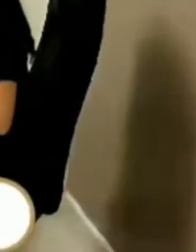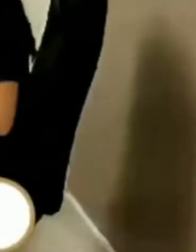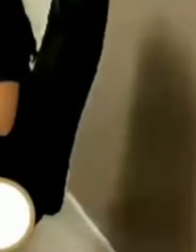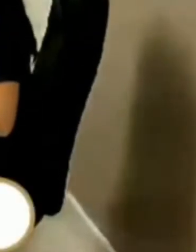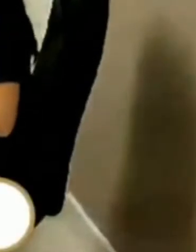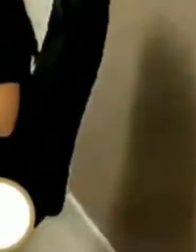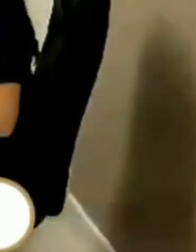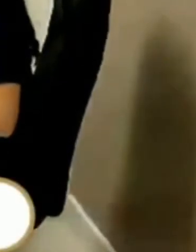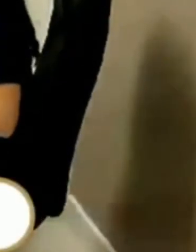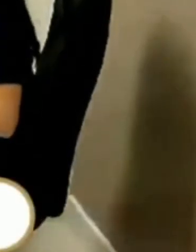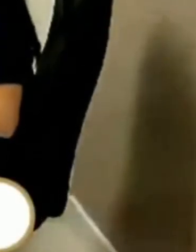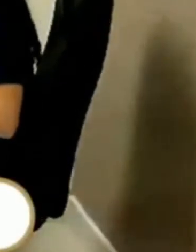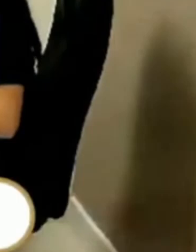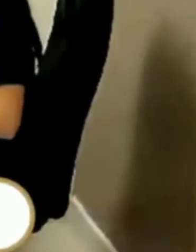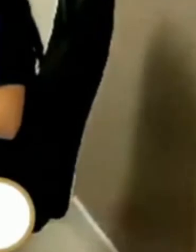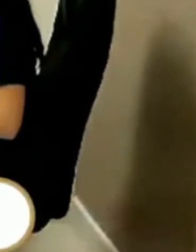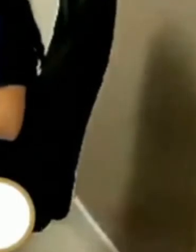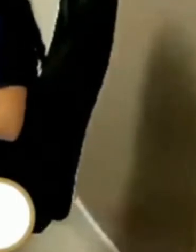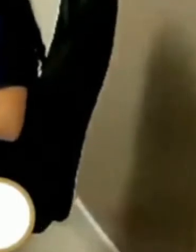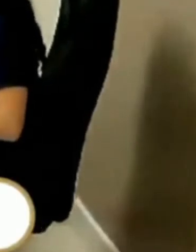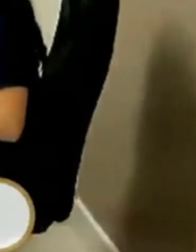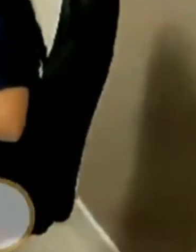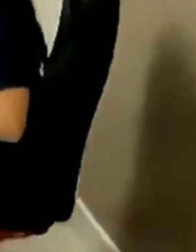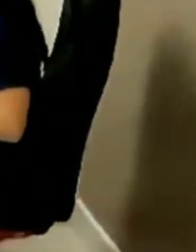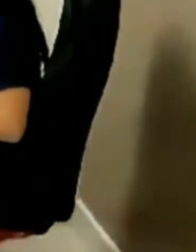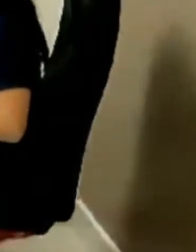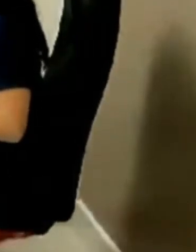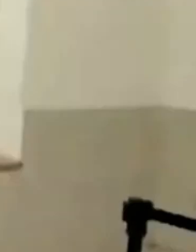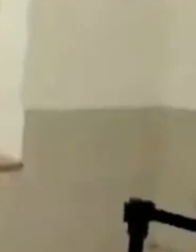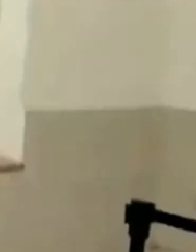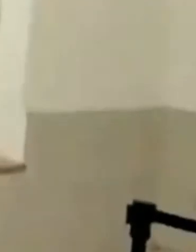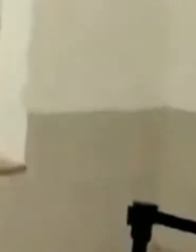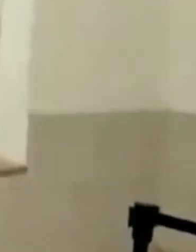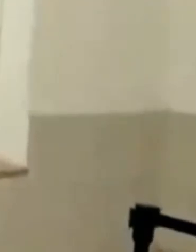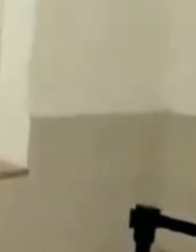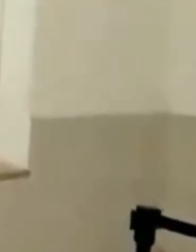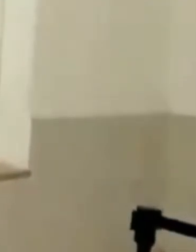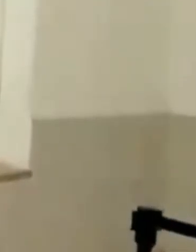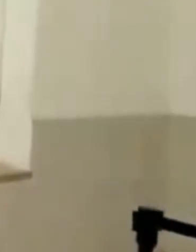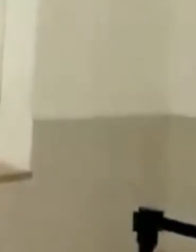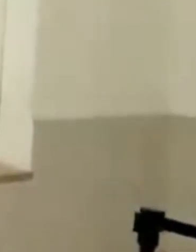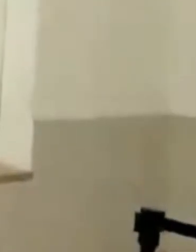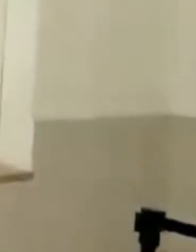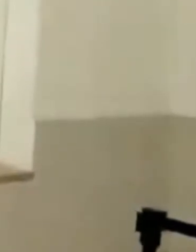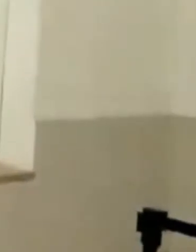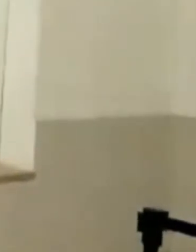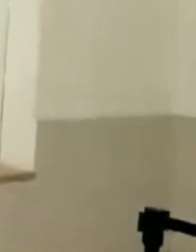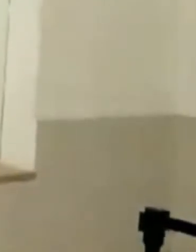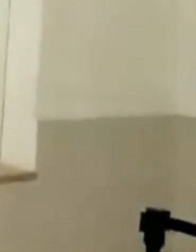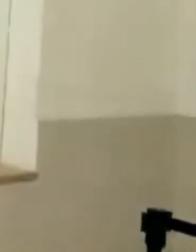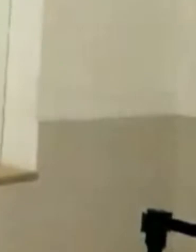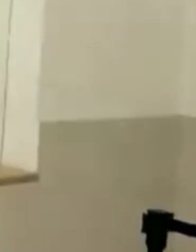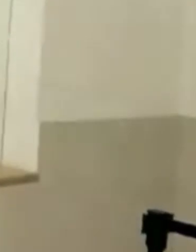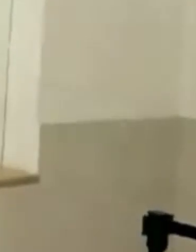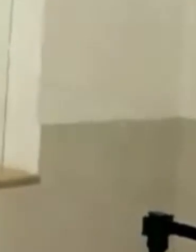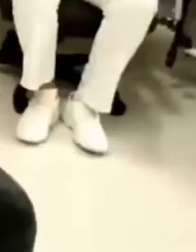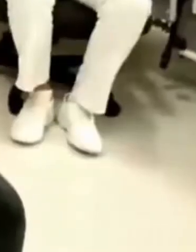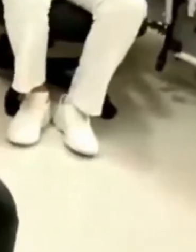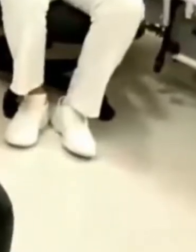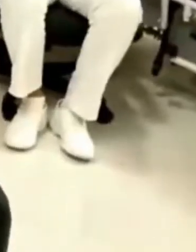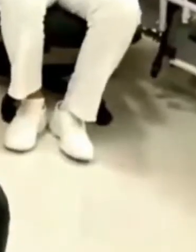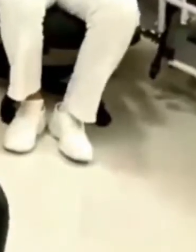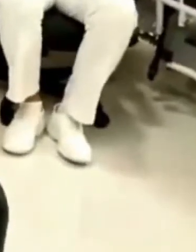fue como siempre muy excepcional. La atención muy humana por parte de la doctora. Estoy agradecida